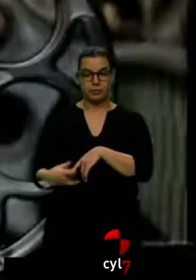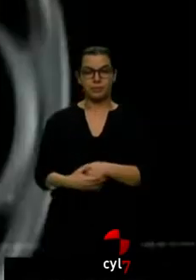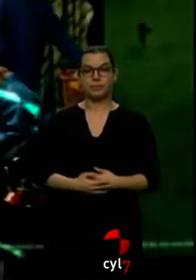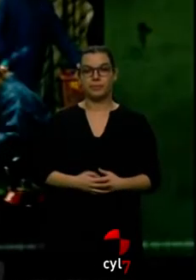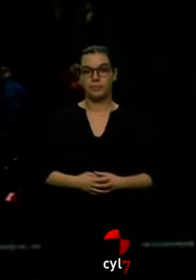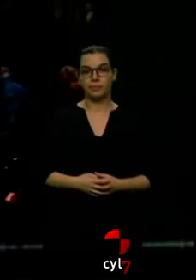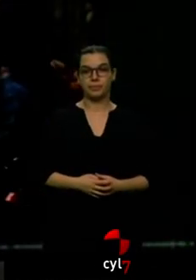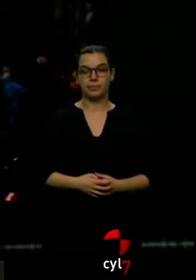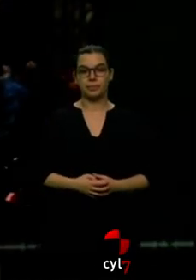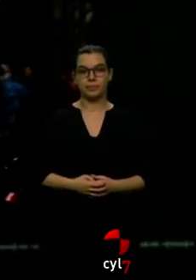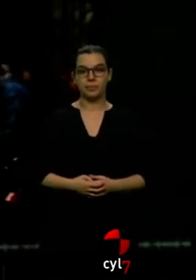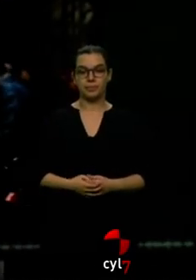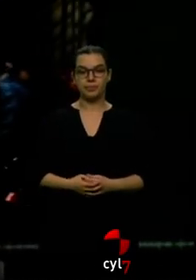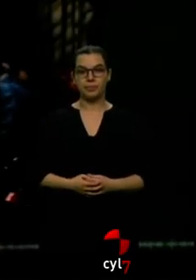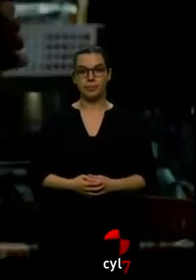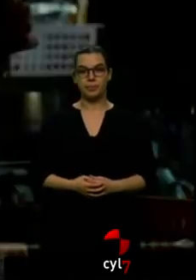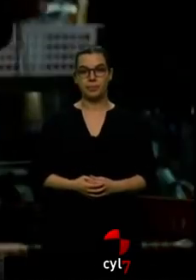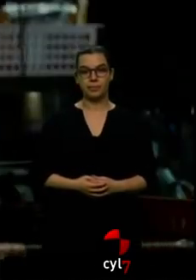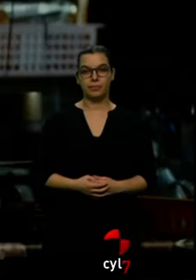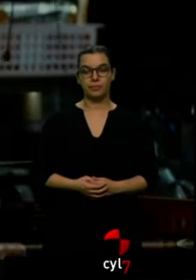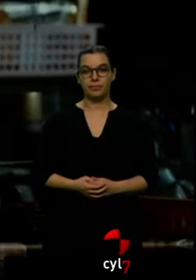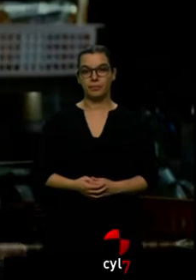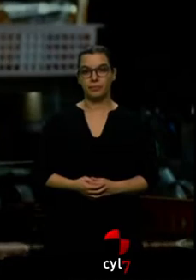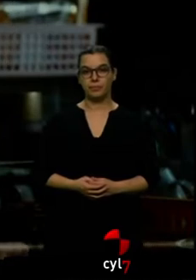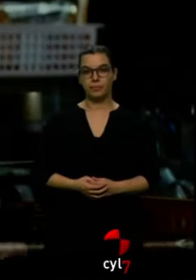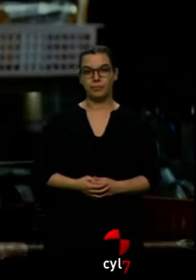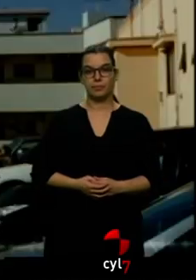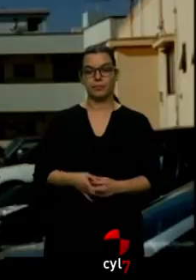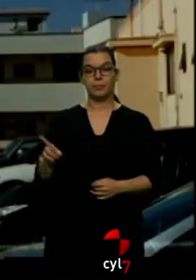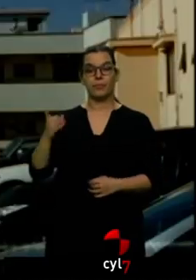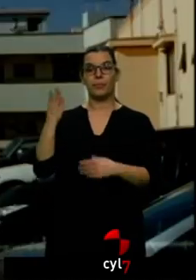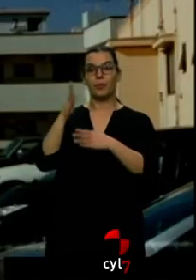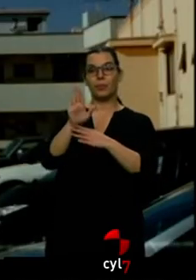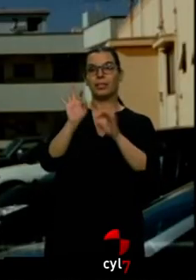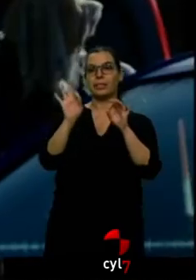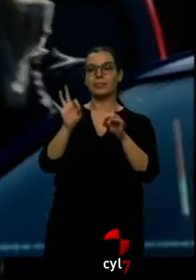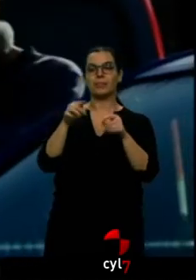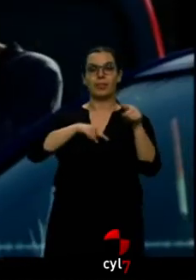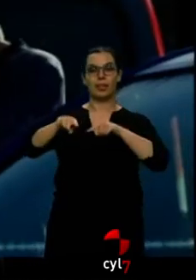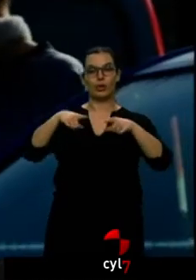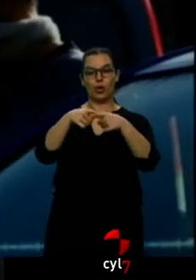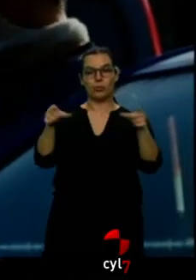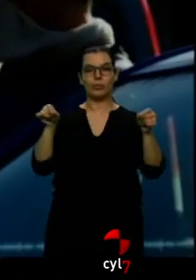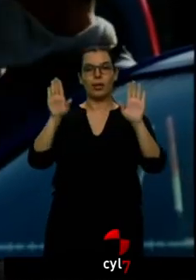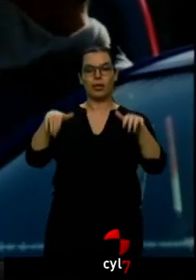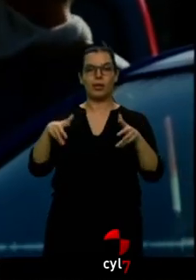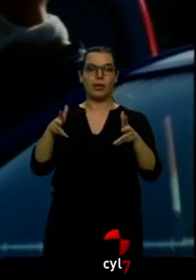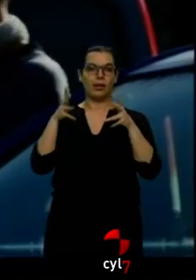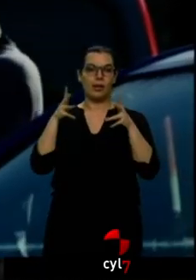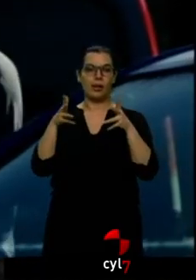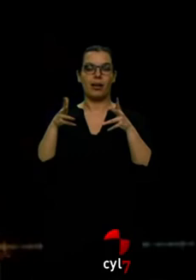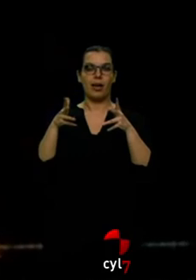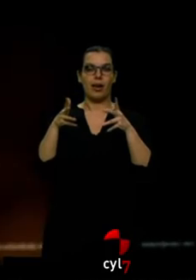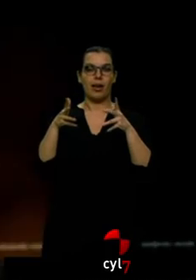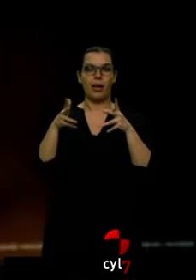¡Guau! ¿Sata, dónde está el champú? He olvidado cogerlo. Con esta propuesta, el japonés Coreda se alzó con la premiada palma de oro del Festival de